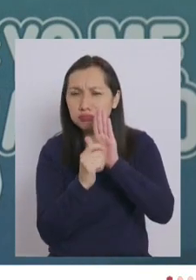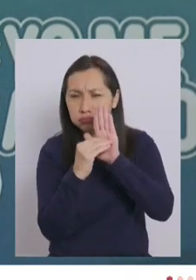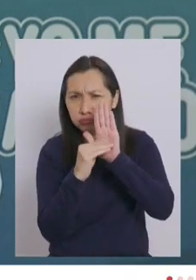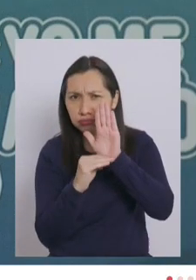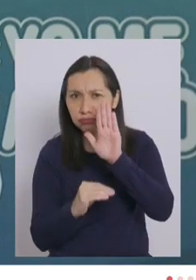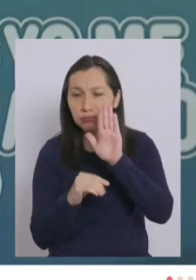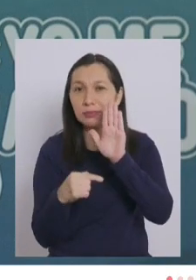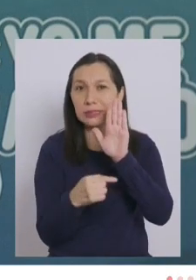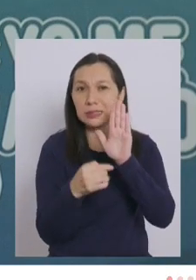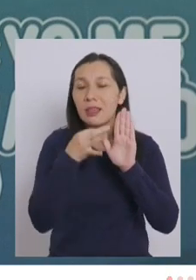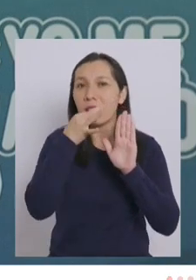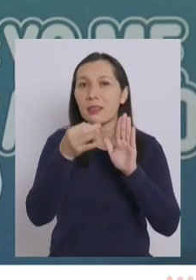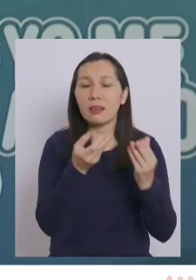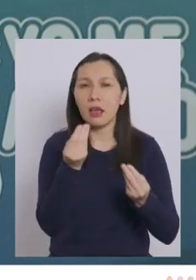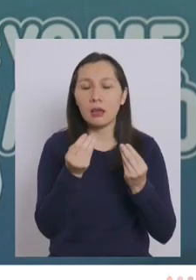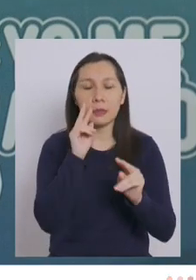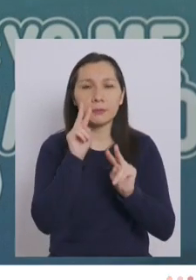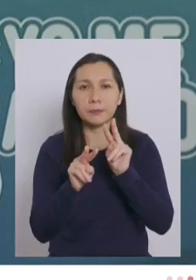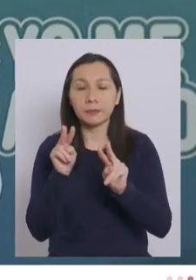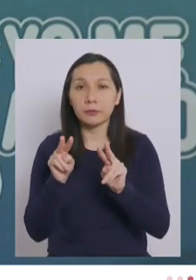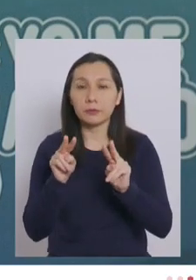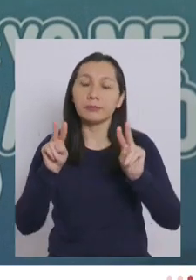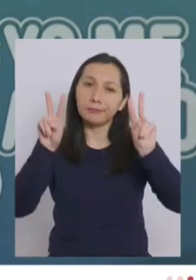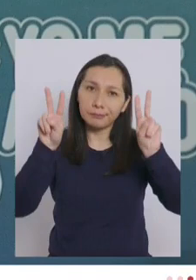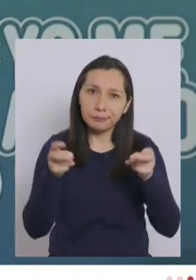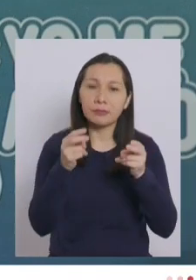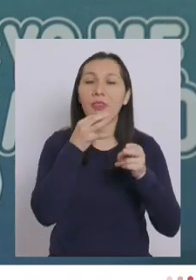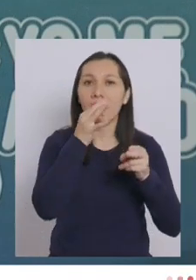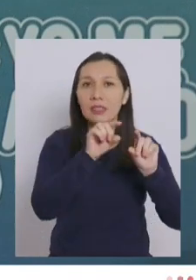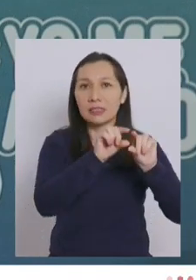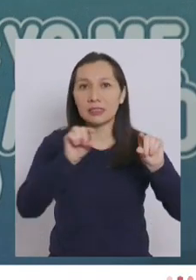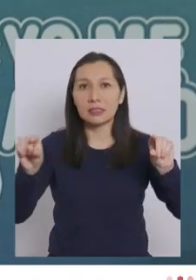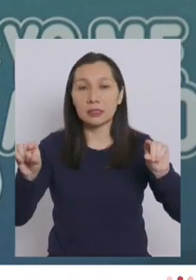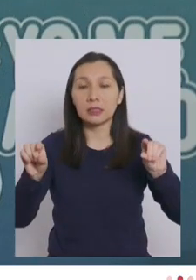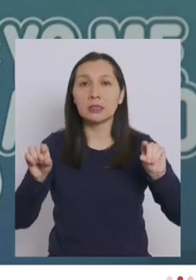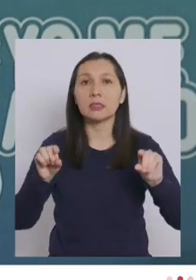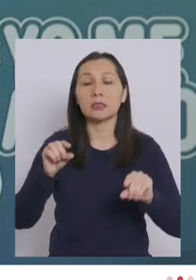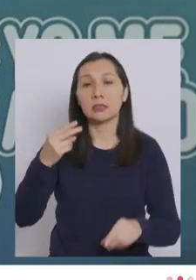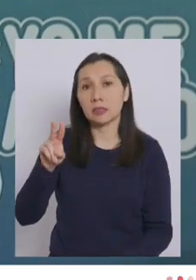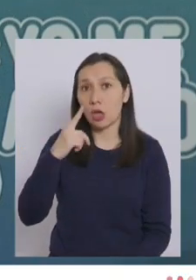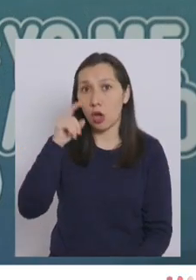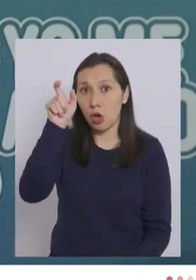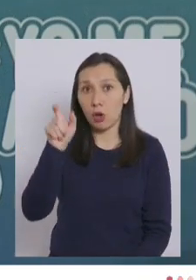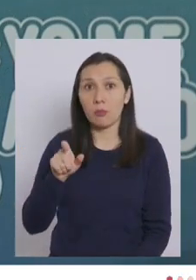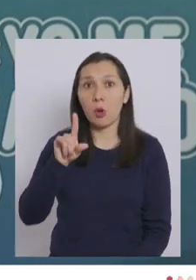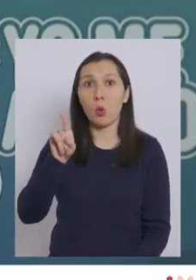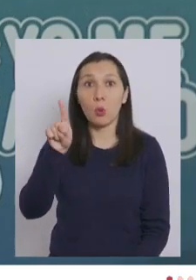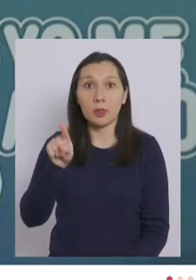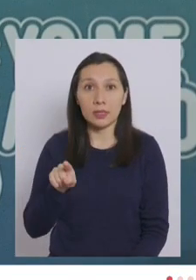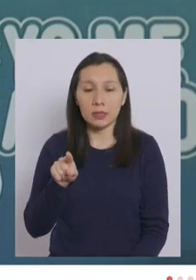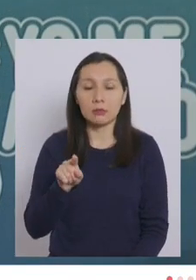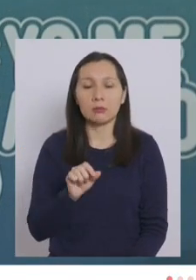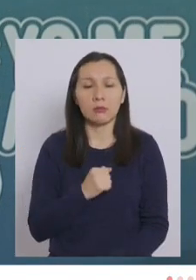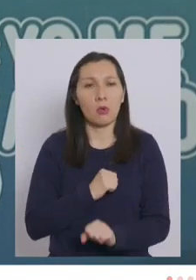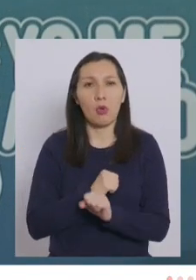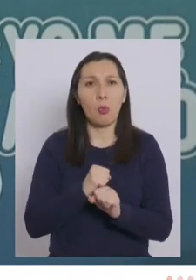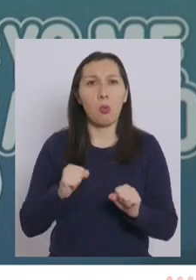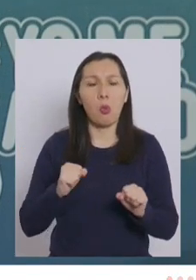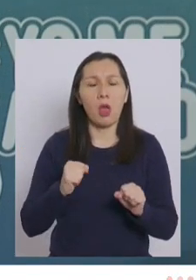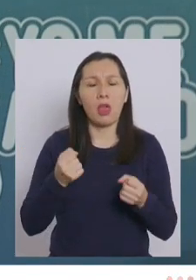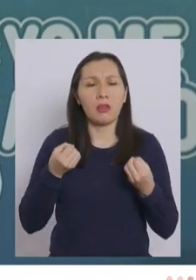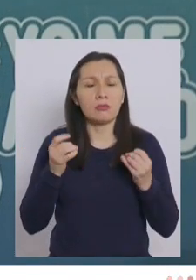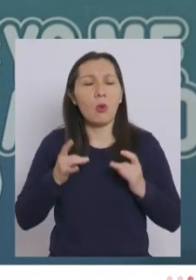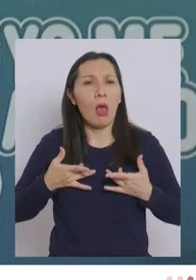es la percepción, abro comillas, percepción de Don Luis, comillas, y no puedo dejar de